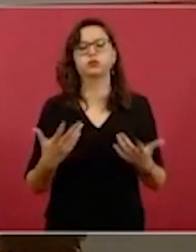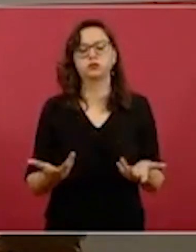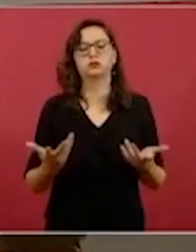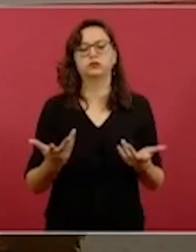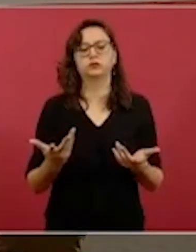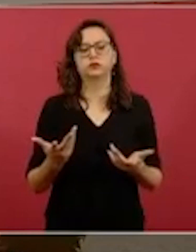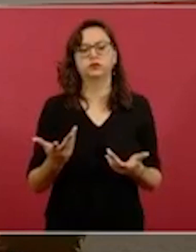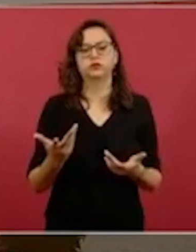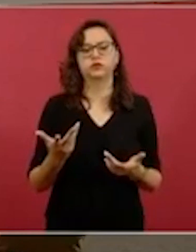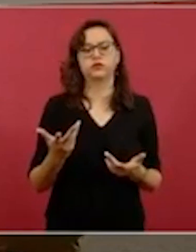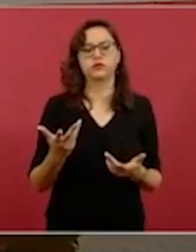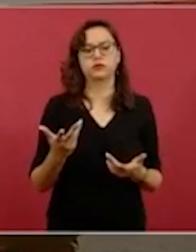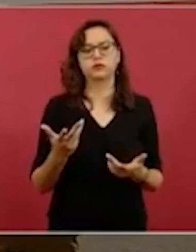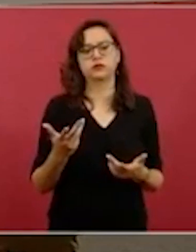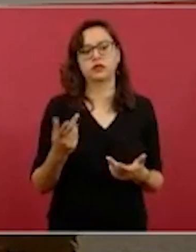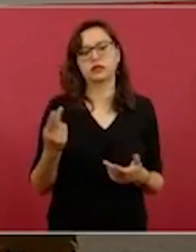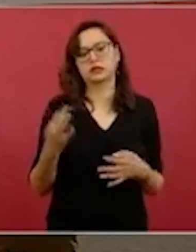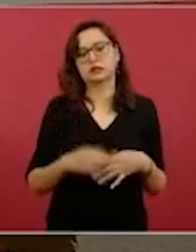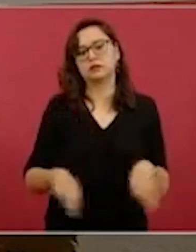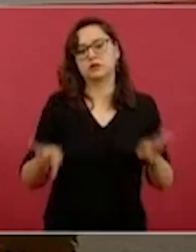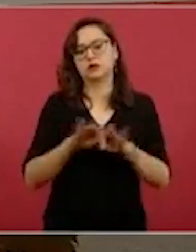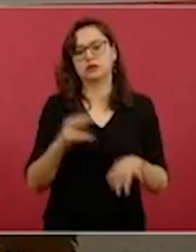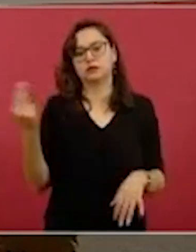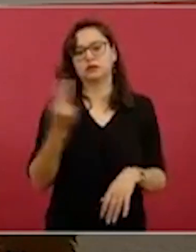norte del país, probablemente para el corredor transísmico.